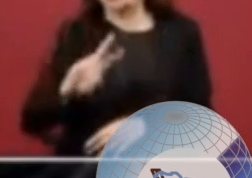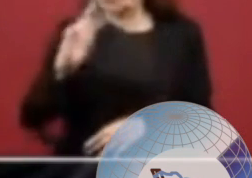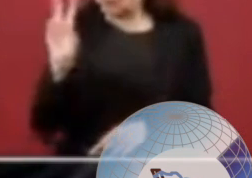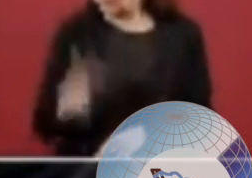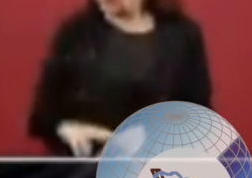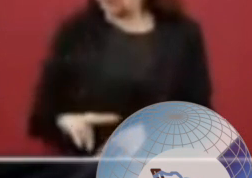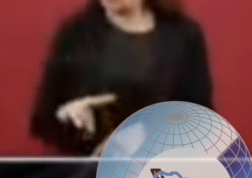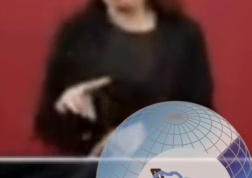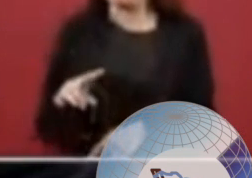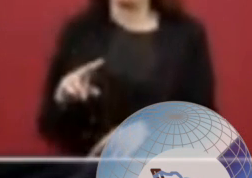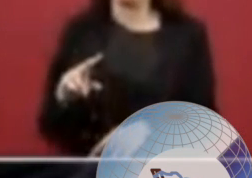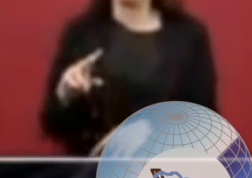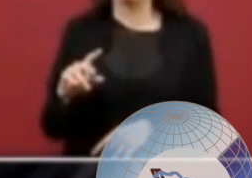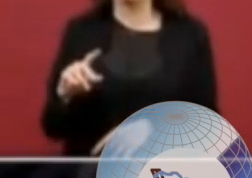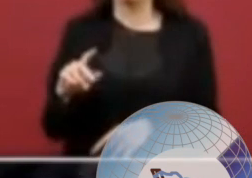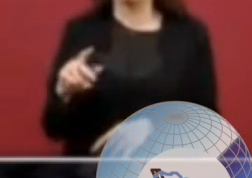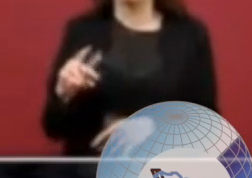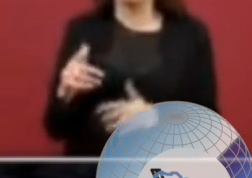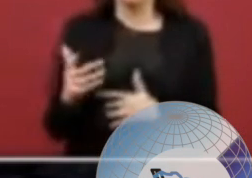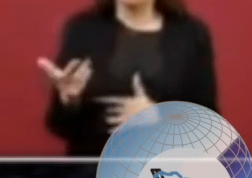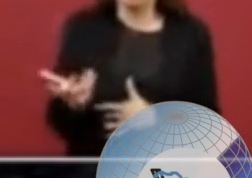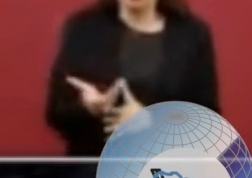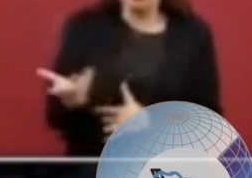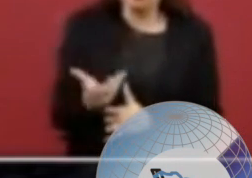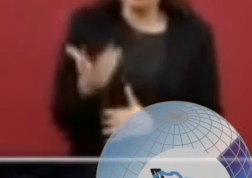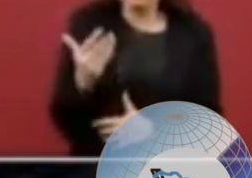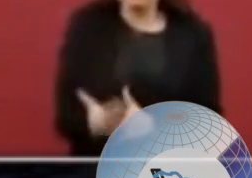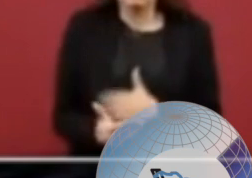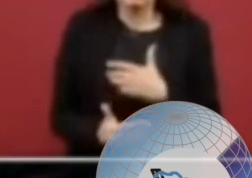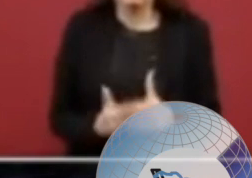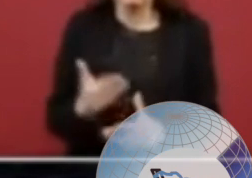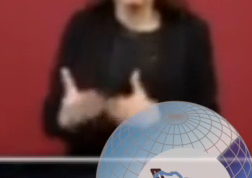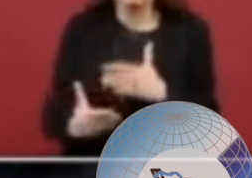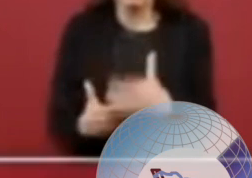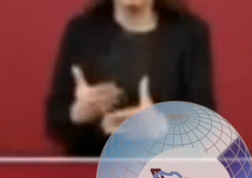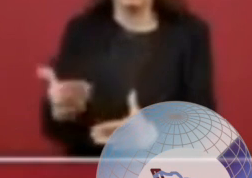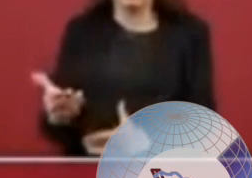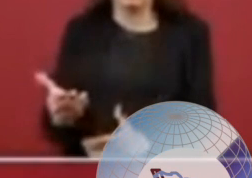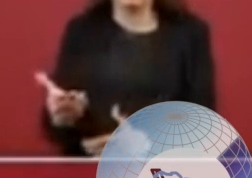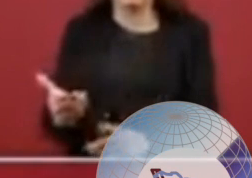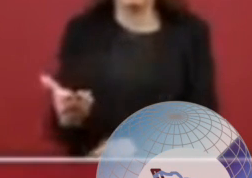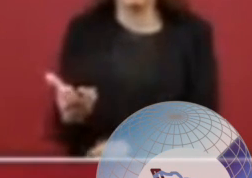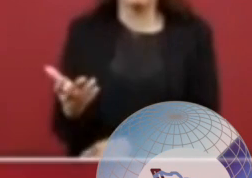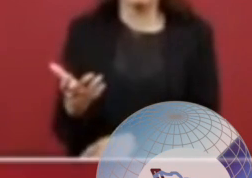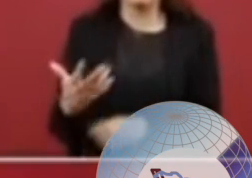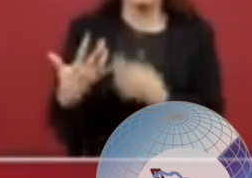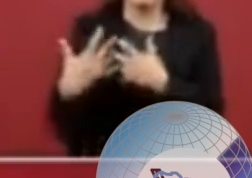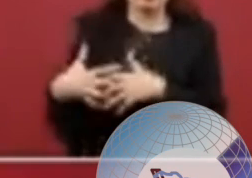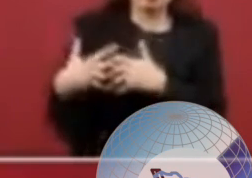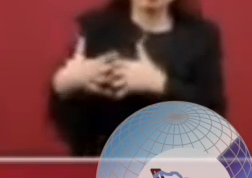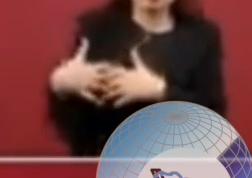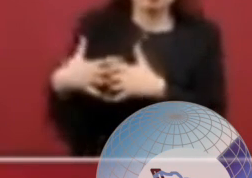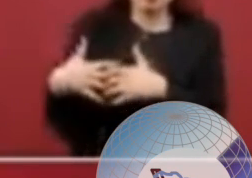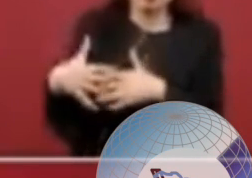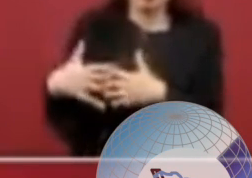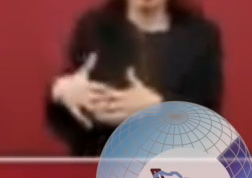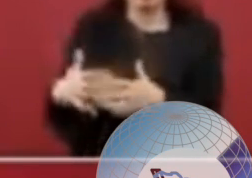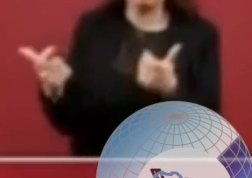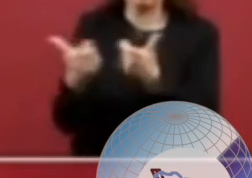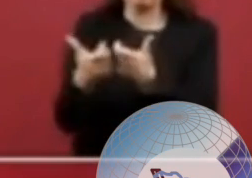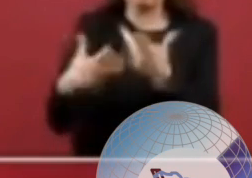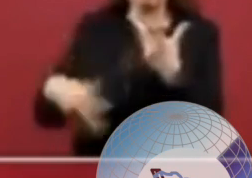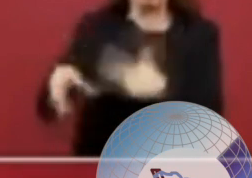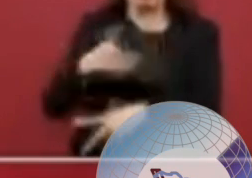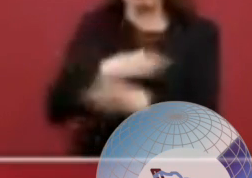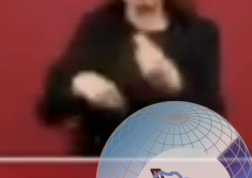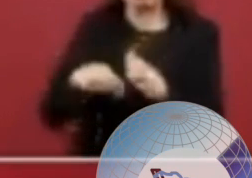llevar a cabo una actividad económica, por